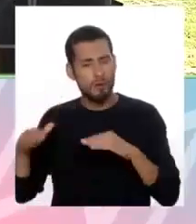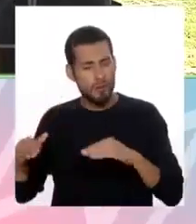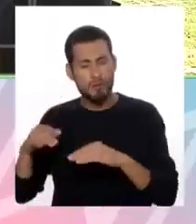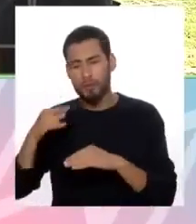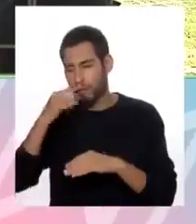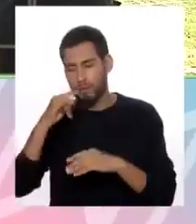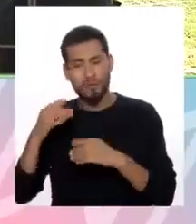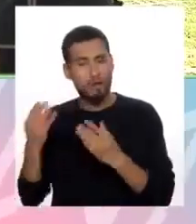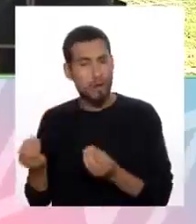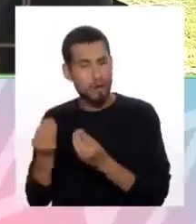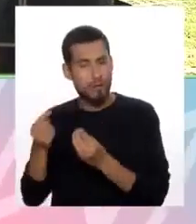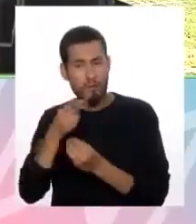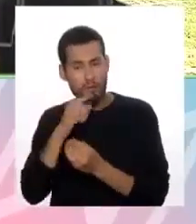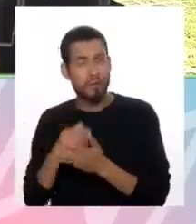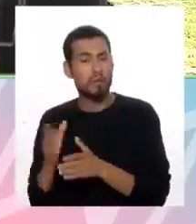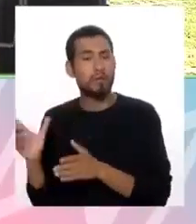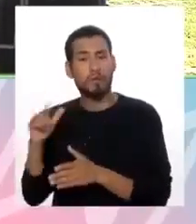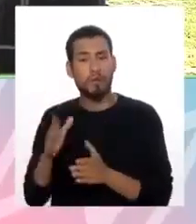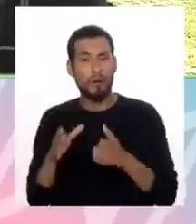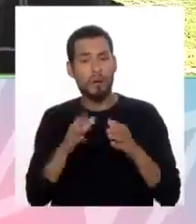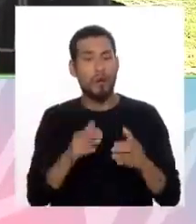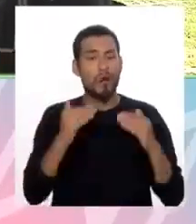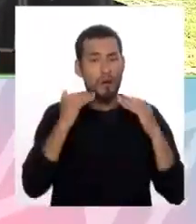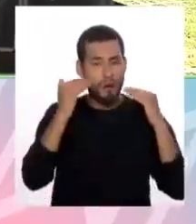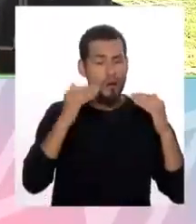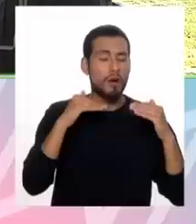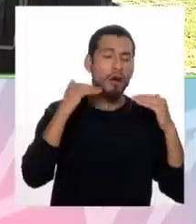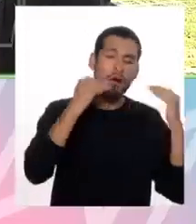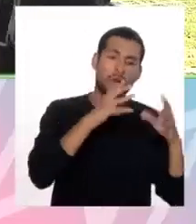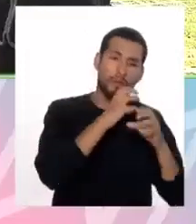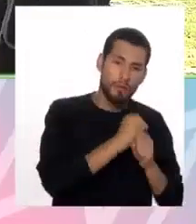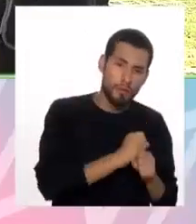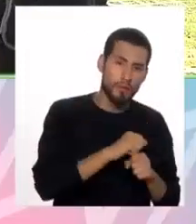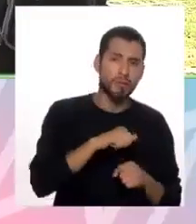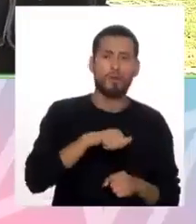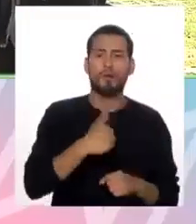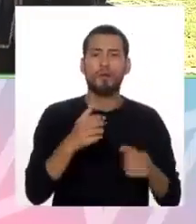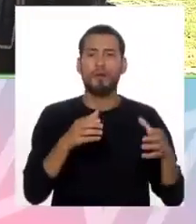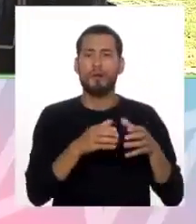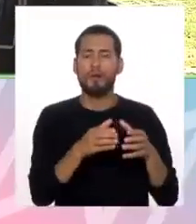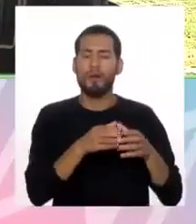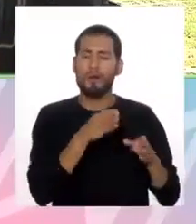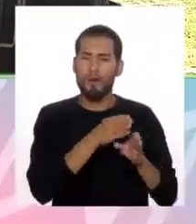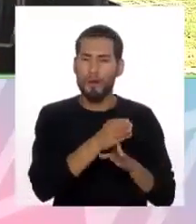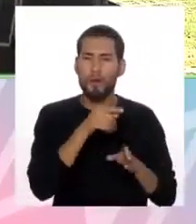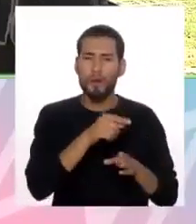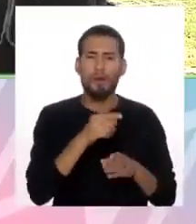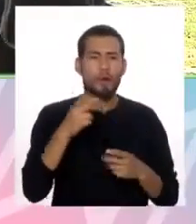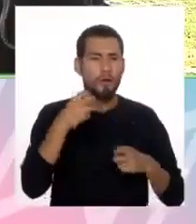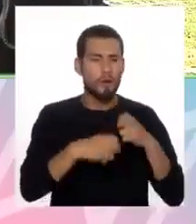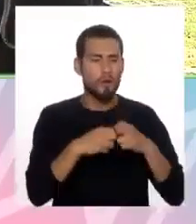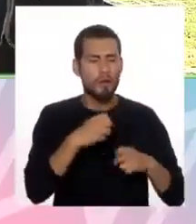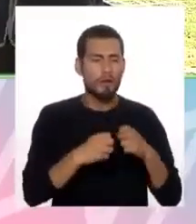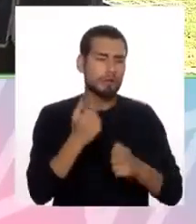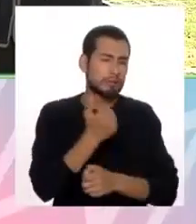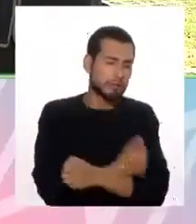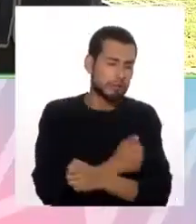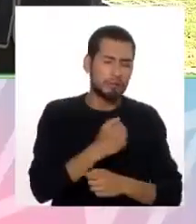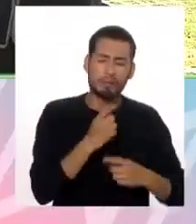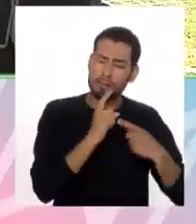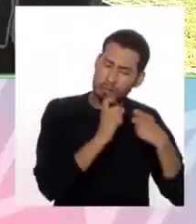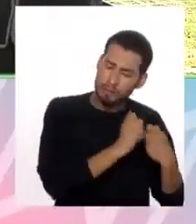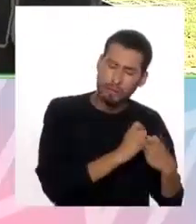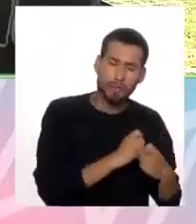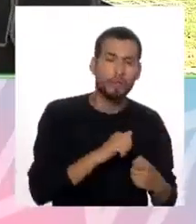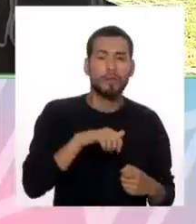niñas y adolescentes. Hay otra unidad de adulto, adulto mayor. Hay otra unidad que se encarga de problemas de adicciones. Y hay otra